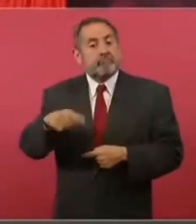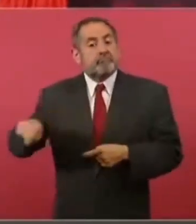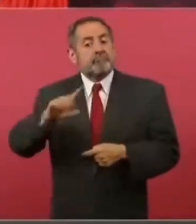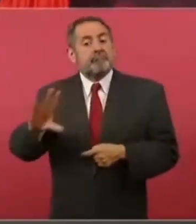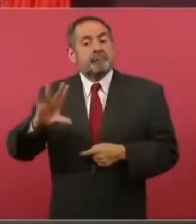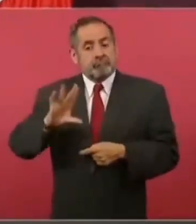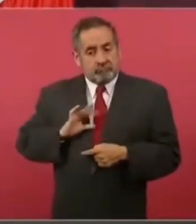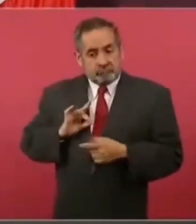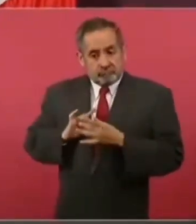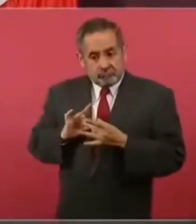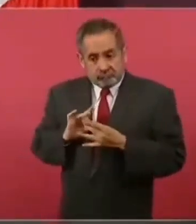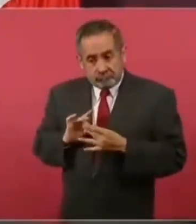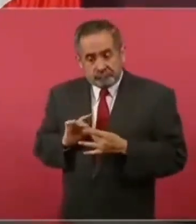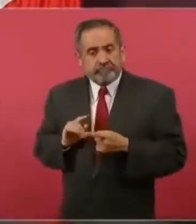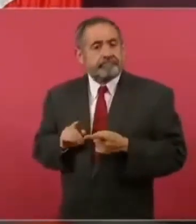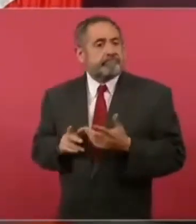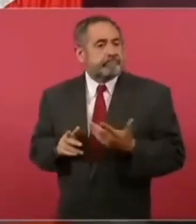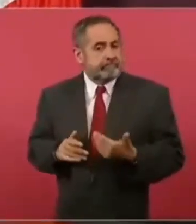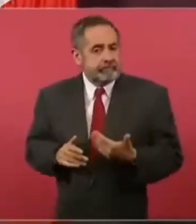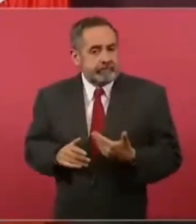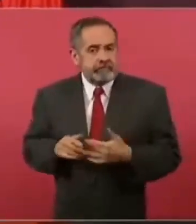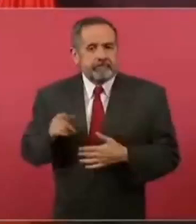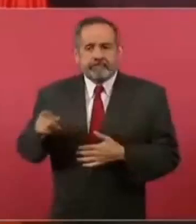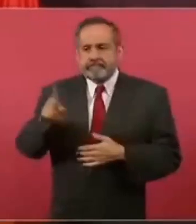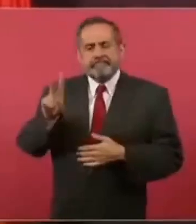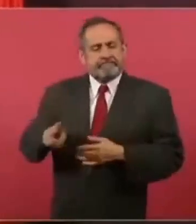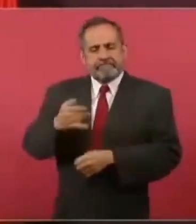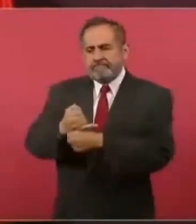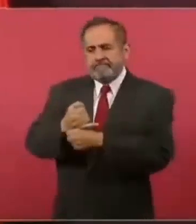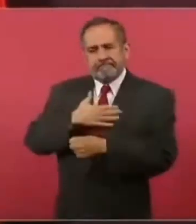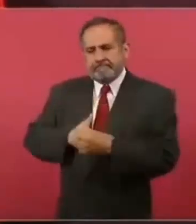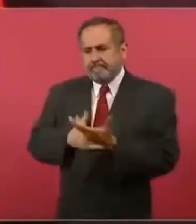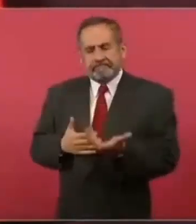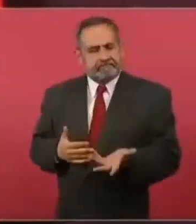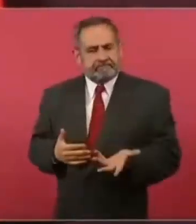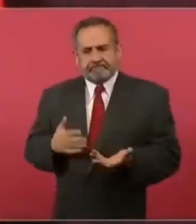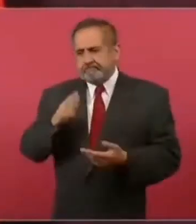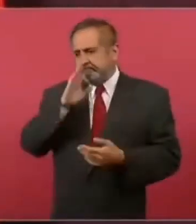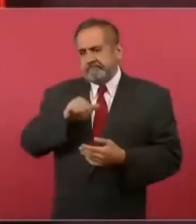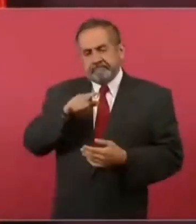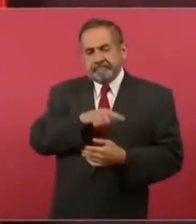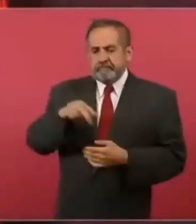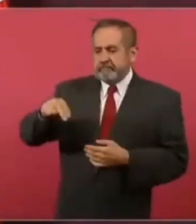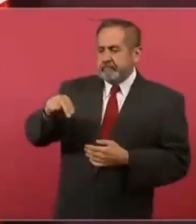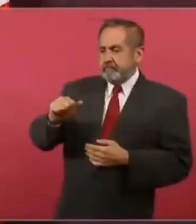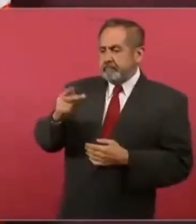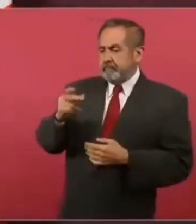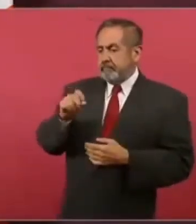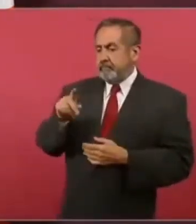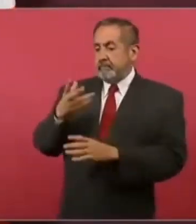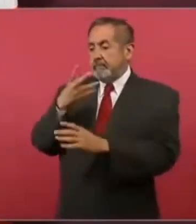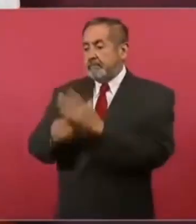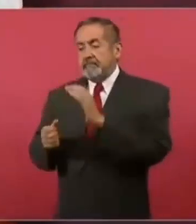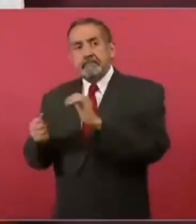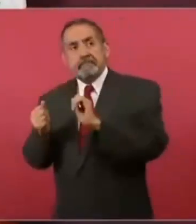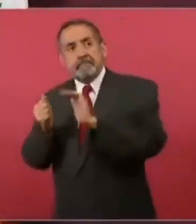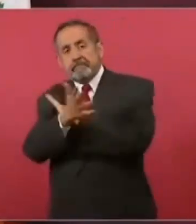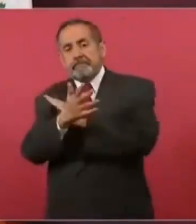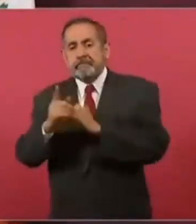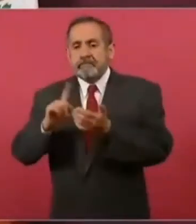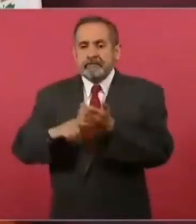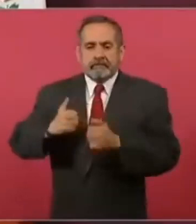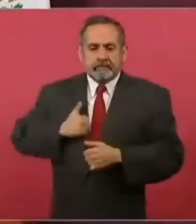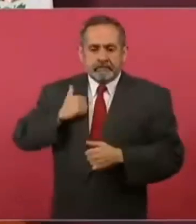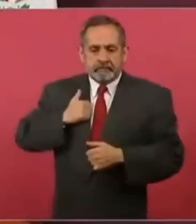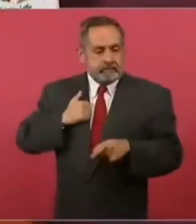que era una injusticia que Napoleón estuviese en el exilio, porque